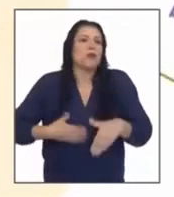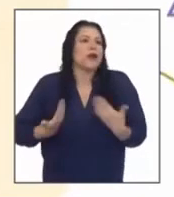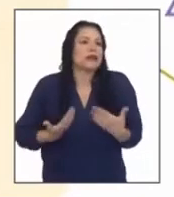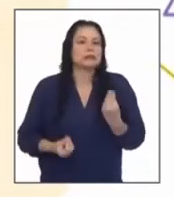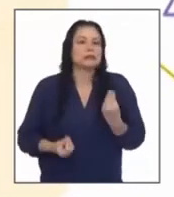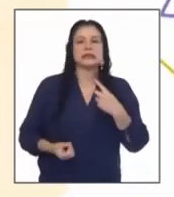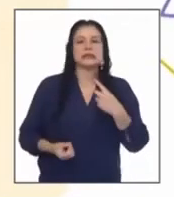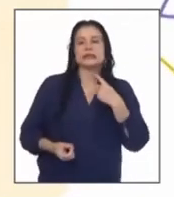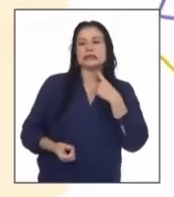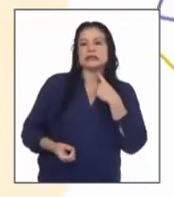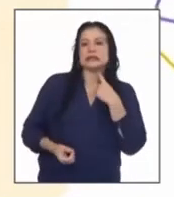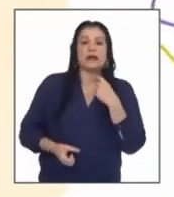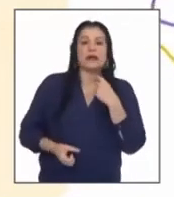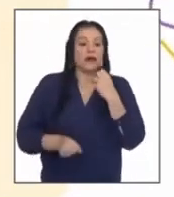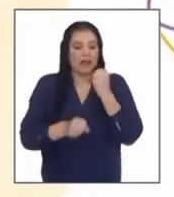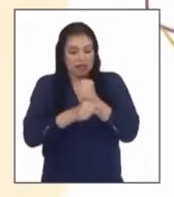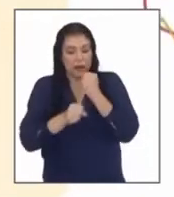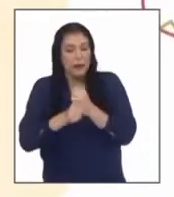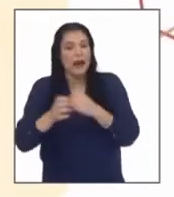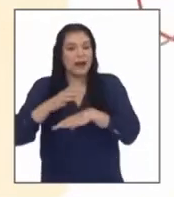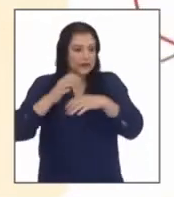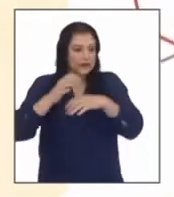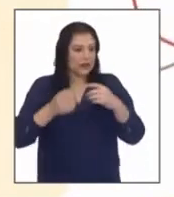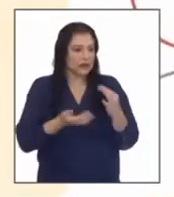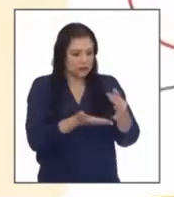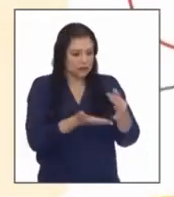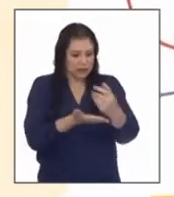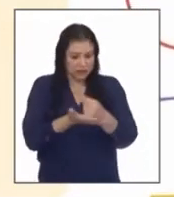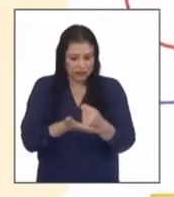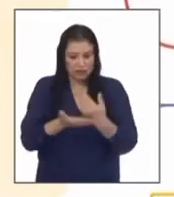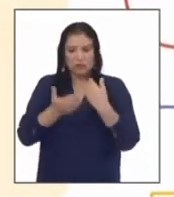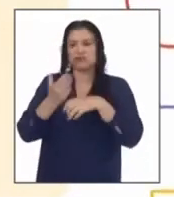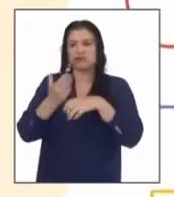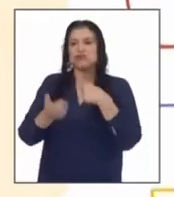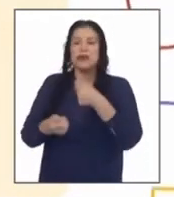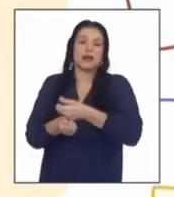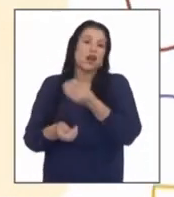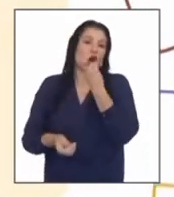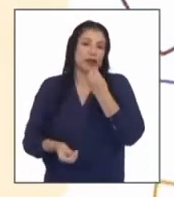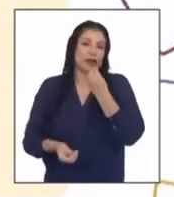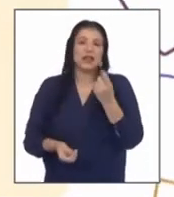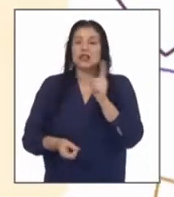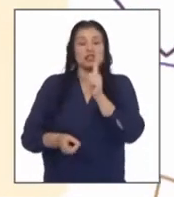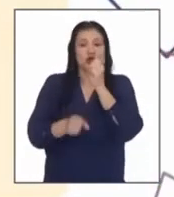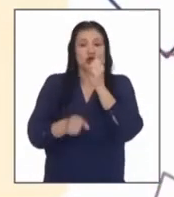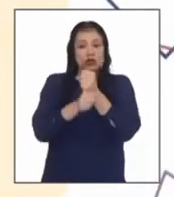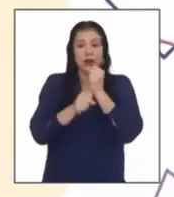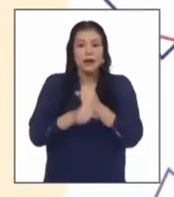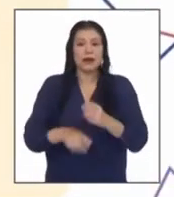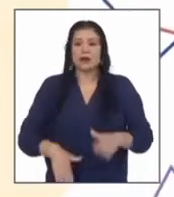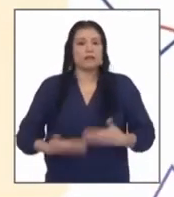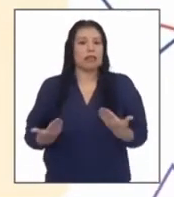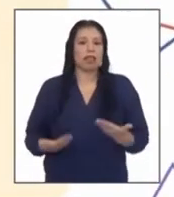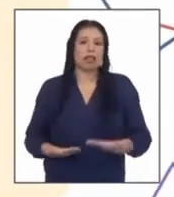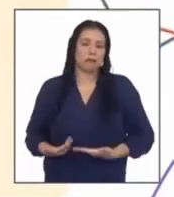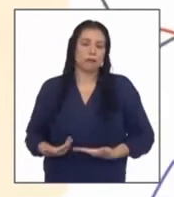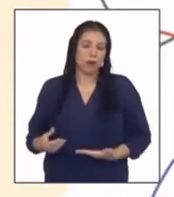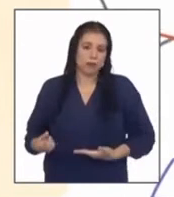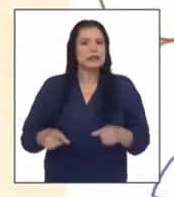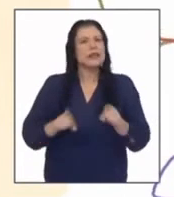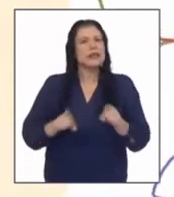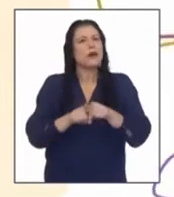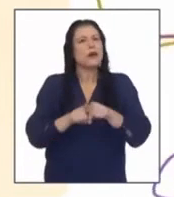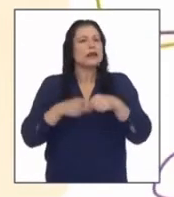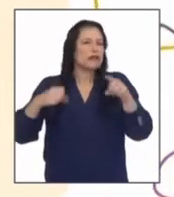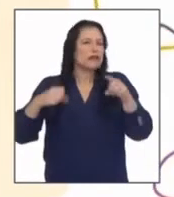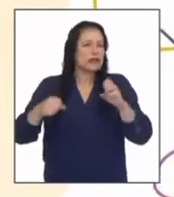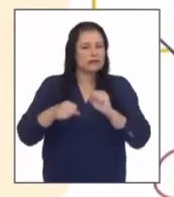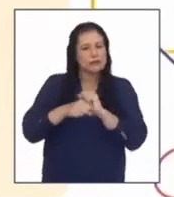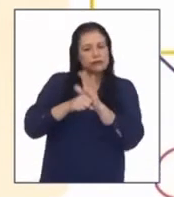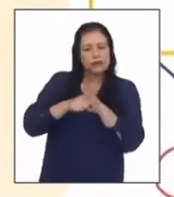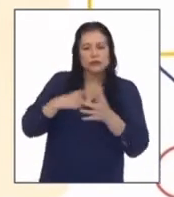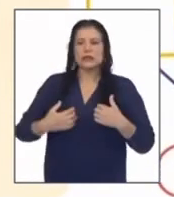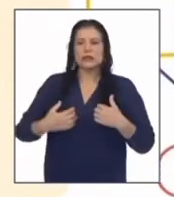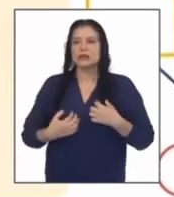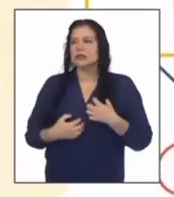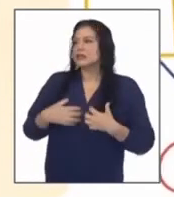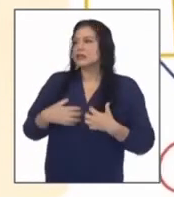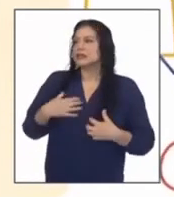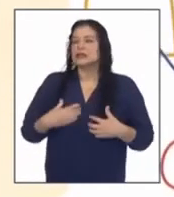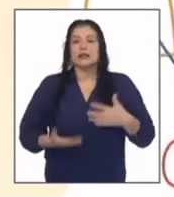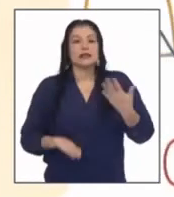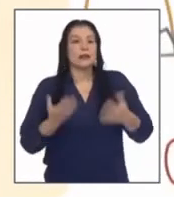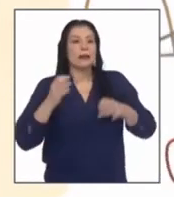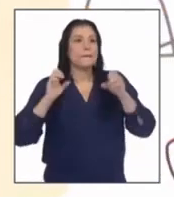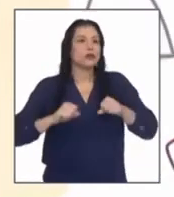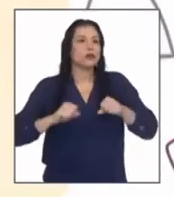darse quienes viven del día a día pues si no trabajan no comen es probable que todos vivamos la pandemia con algún nivel de ansiedad por la